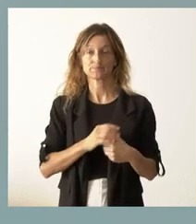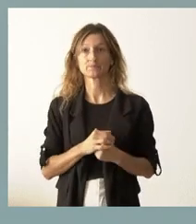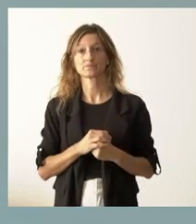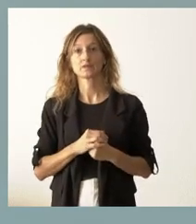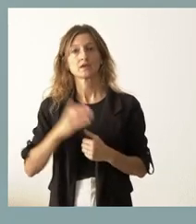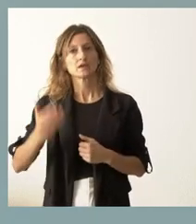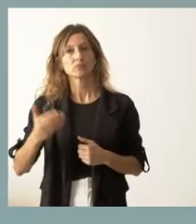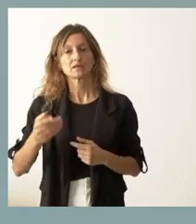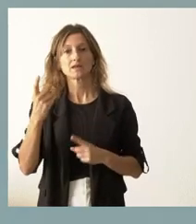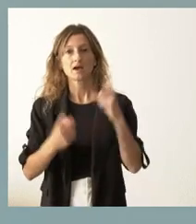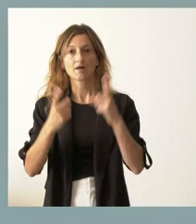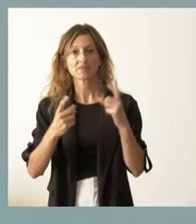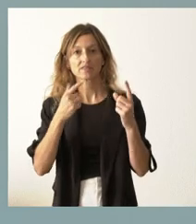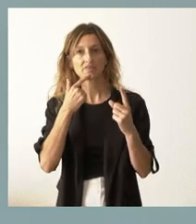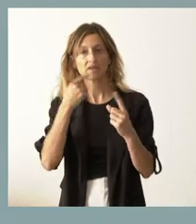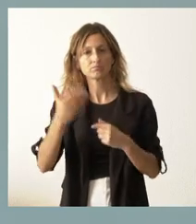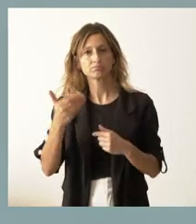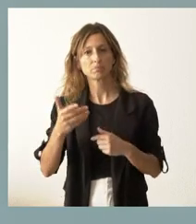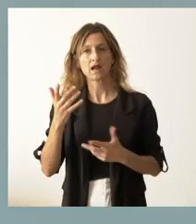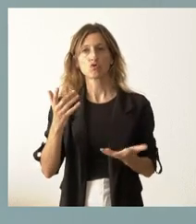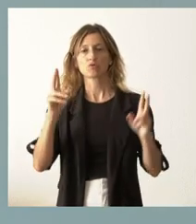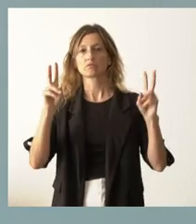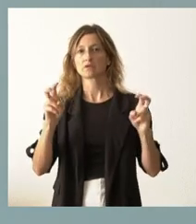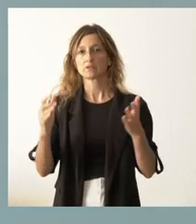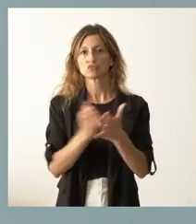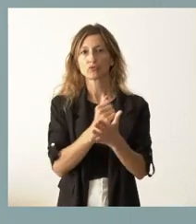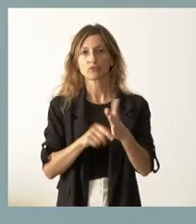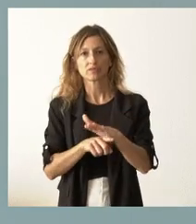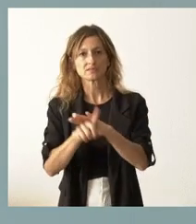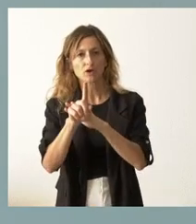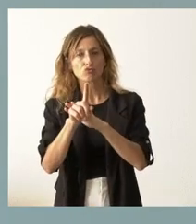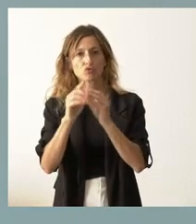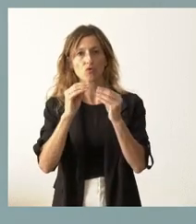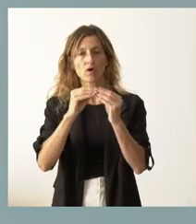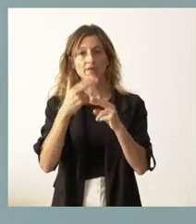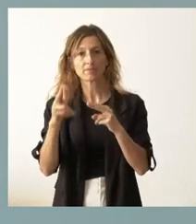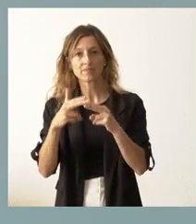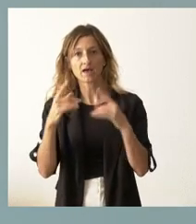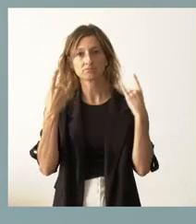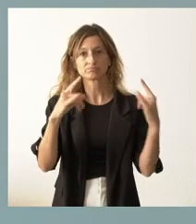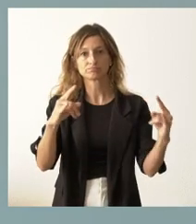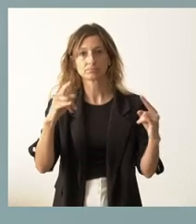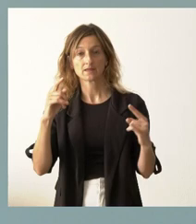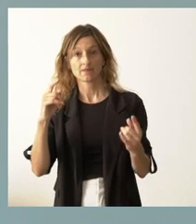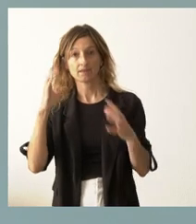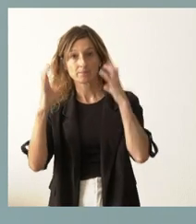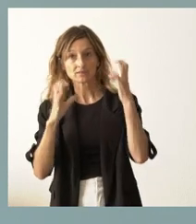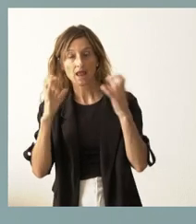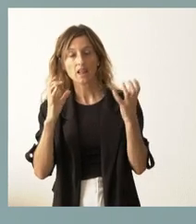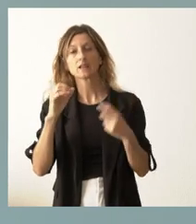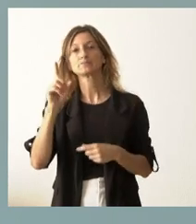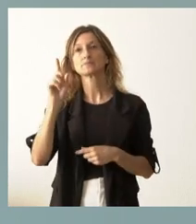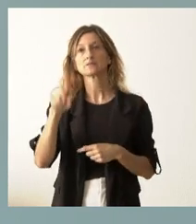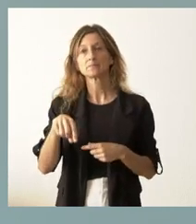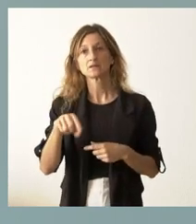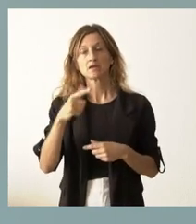porque a veces incide mucho en la necesidad de poner en valor todo el desarrollo de la actividad silboforestal y silvopastoral. Y, en este caso